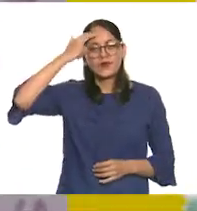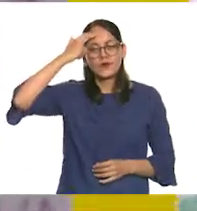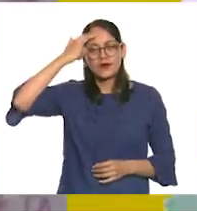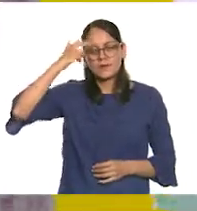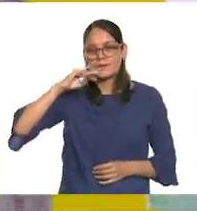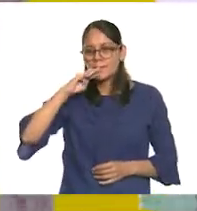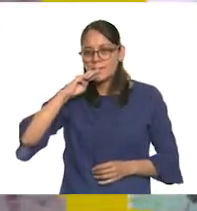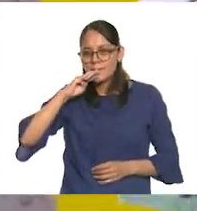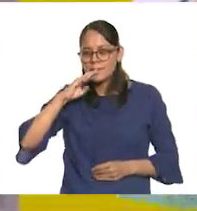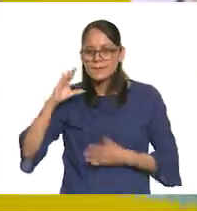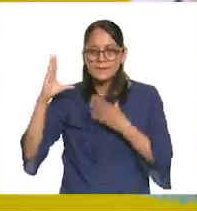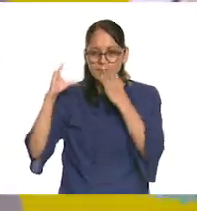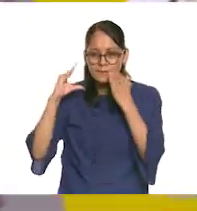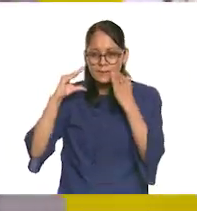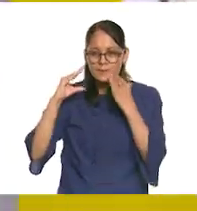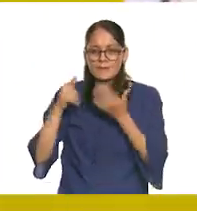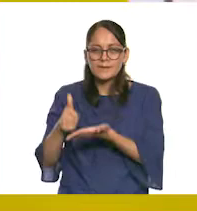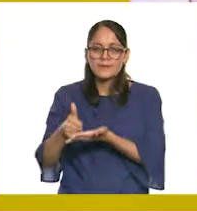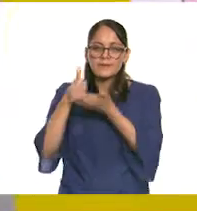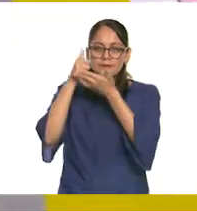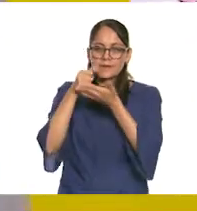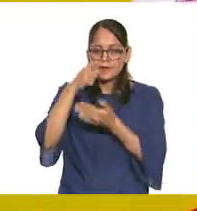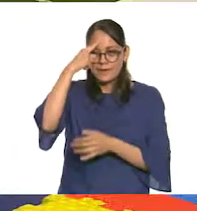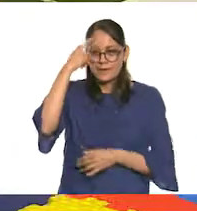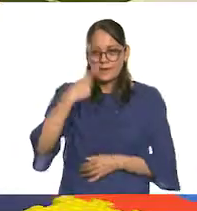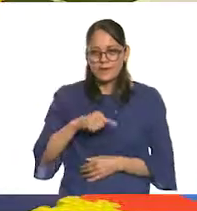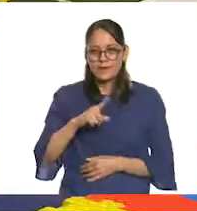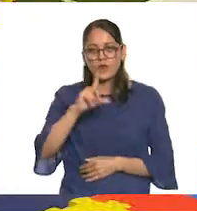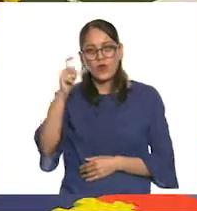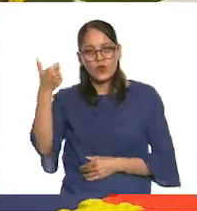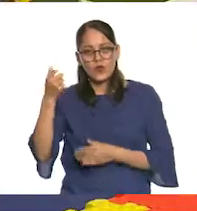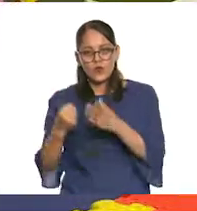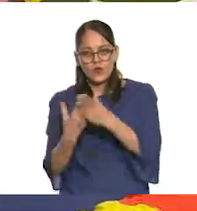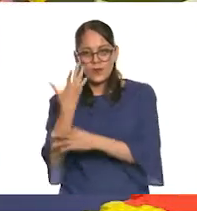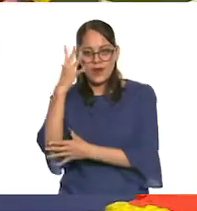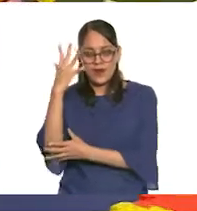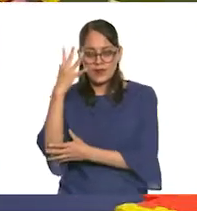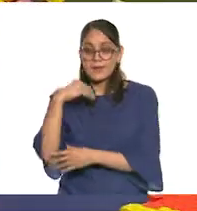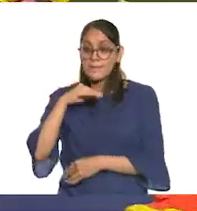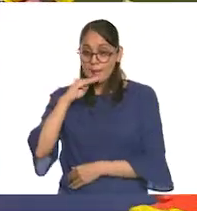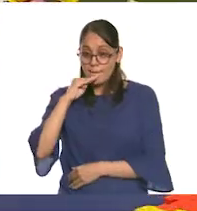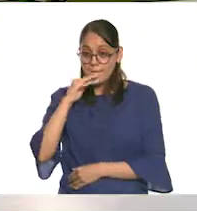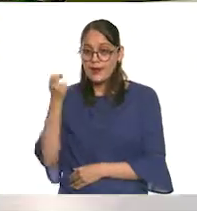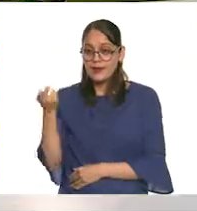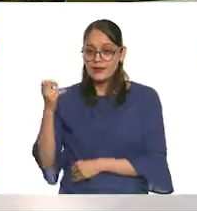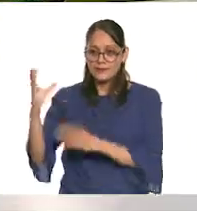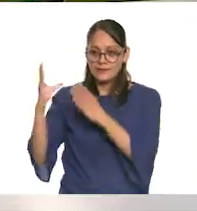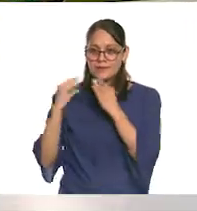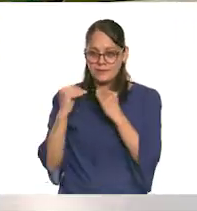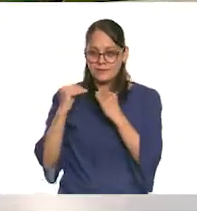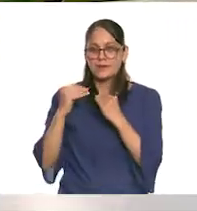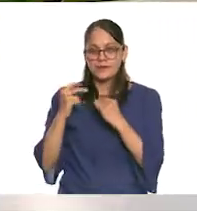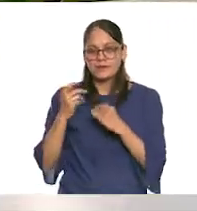que nos ayudan a generar otros árboles con todo lo que nuestras mamás nos dan.